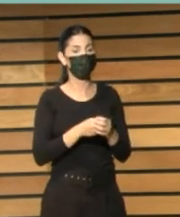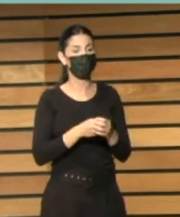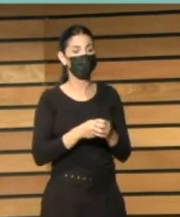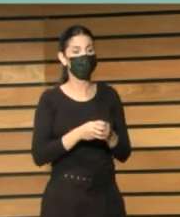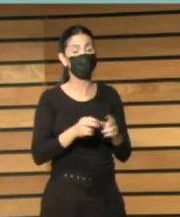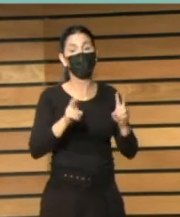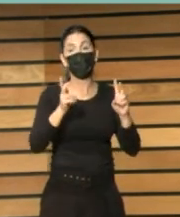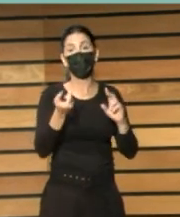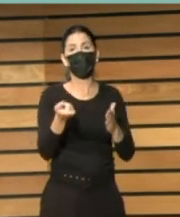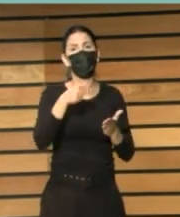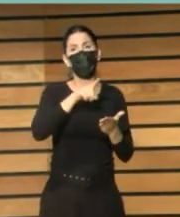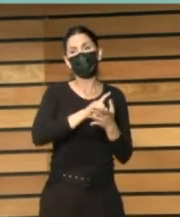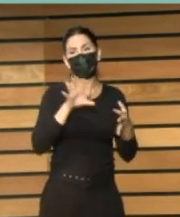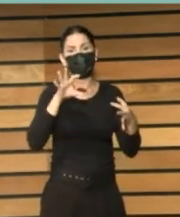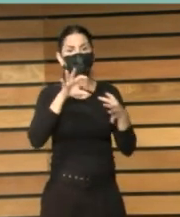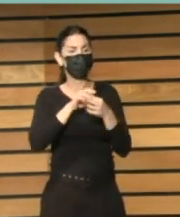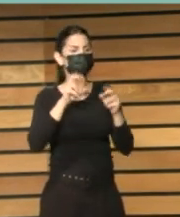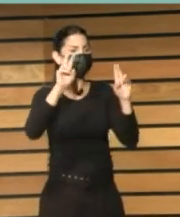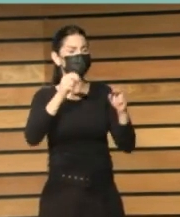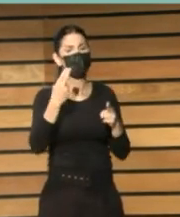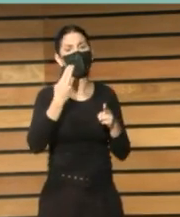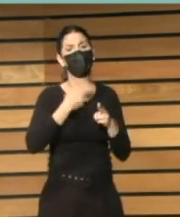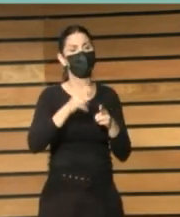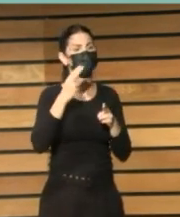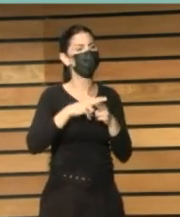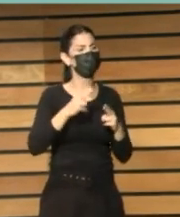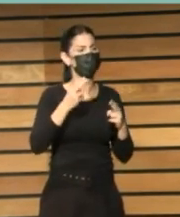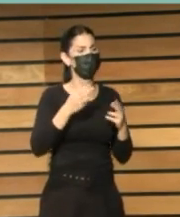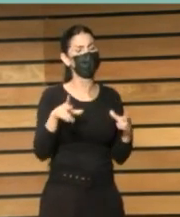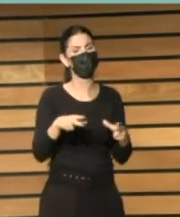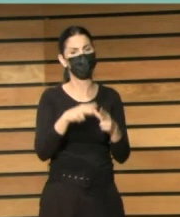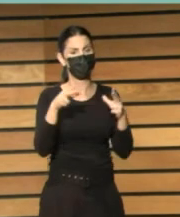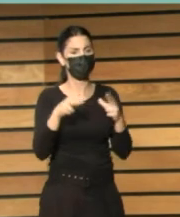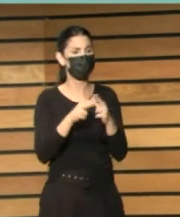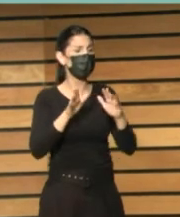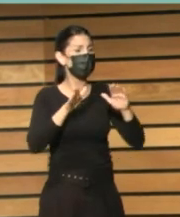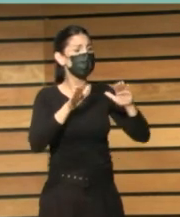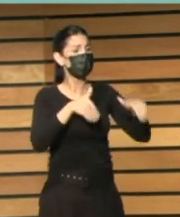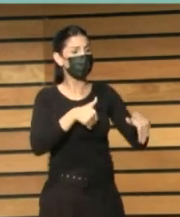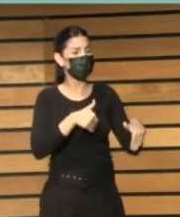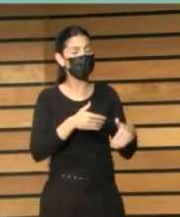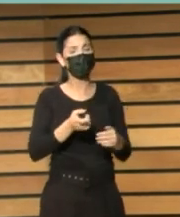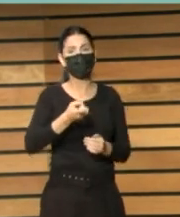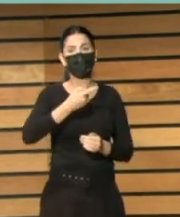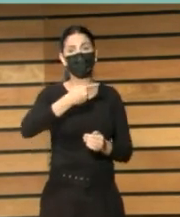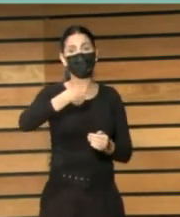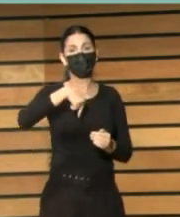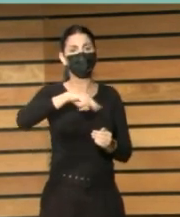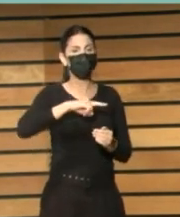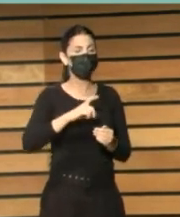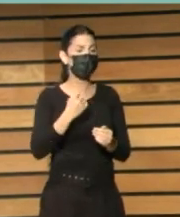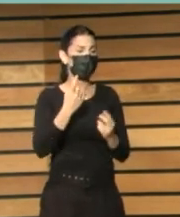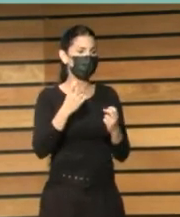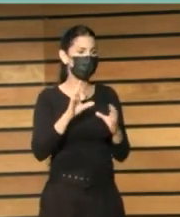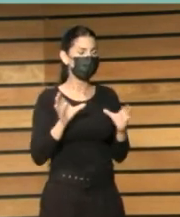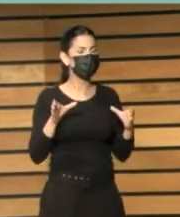políticas sociales etcétera que es que al final tenemos que tener un equipo